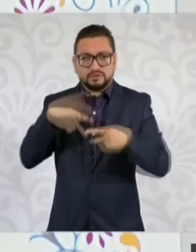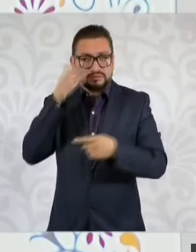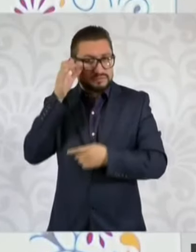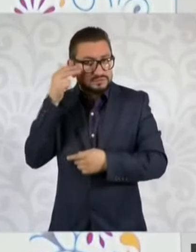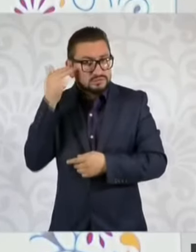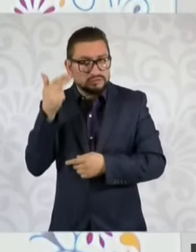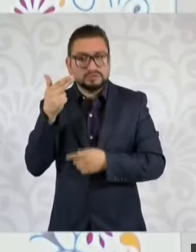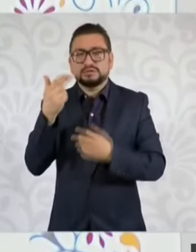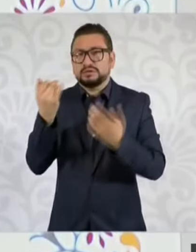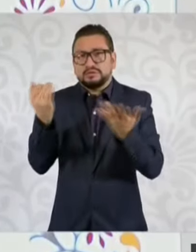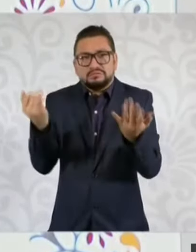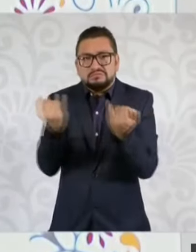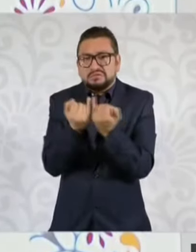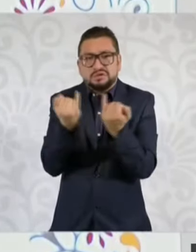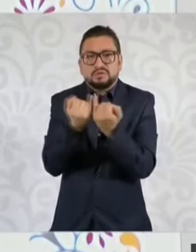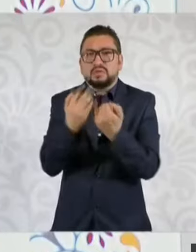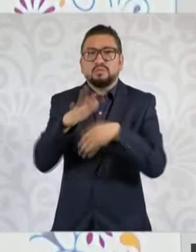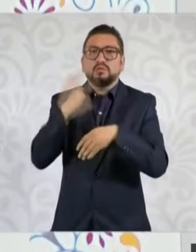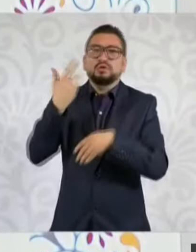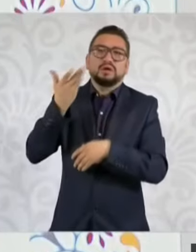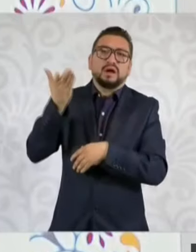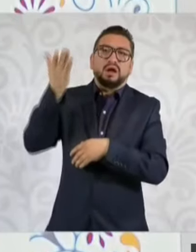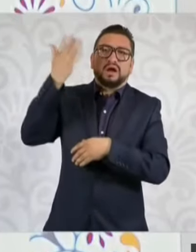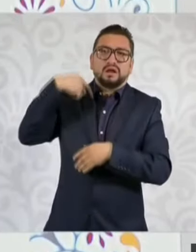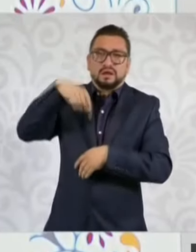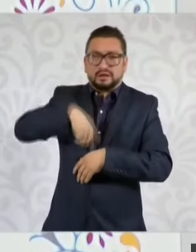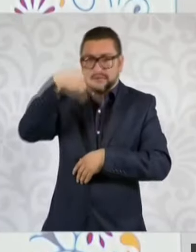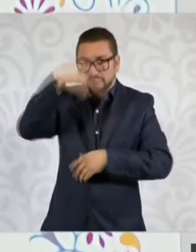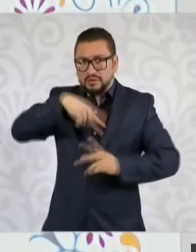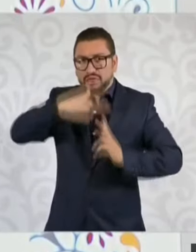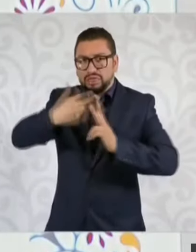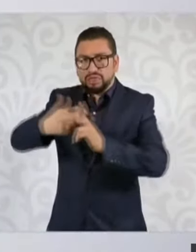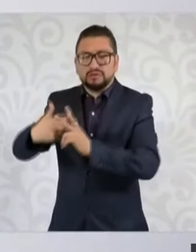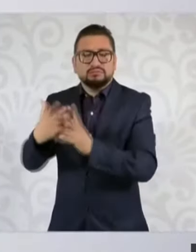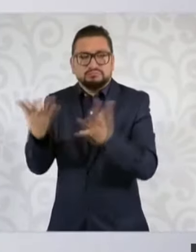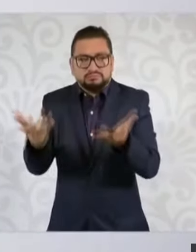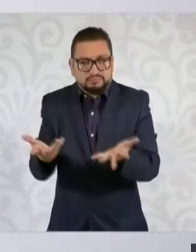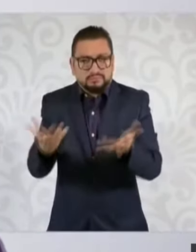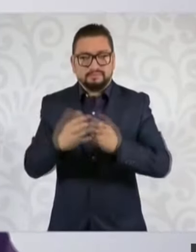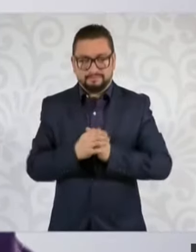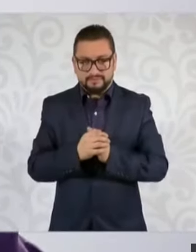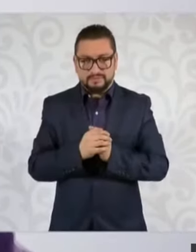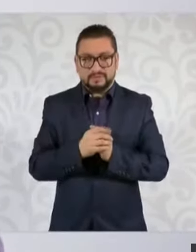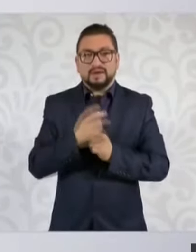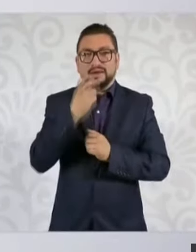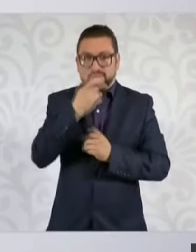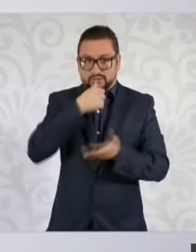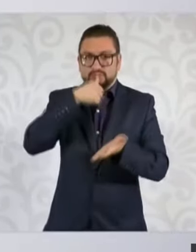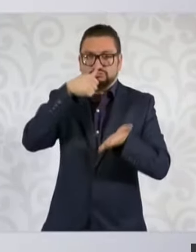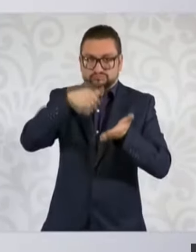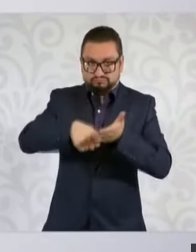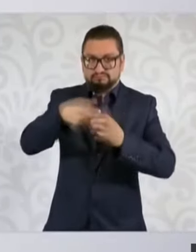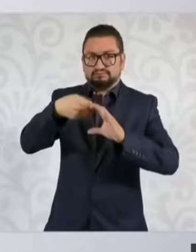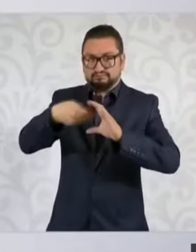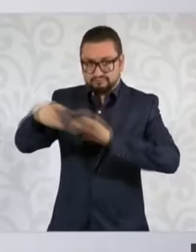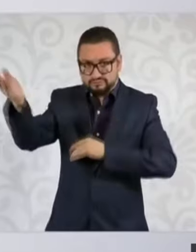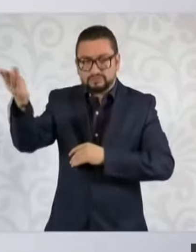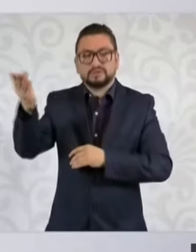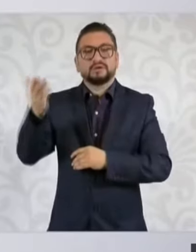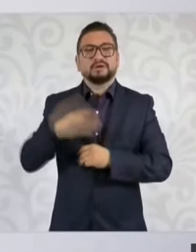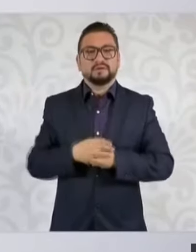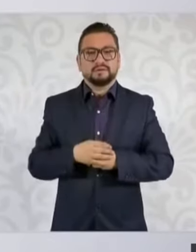las matanzas que hubo en México. Entonces, envía la carta en